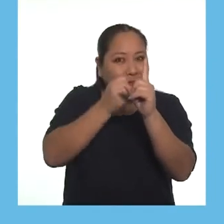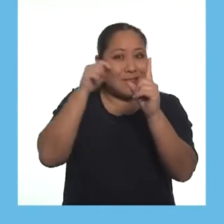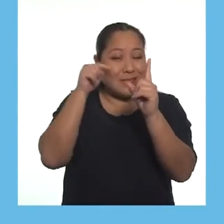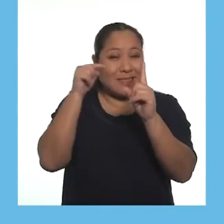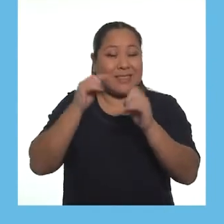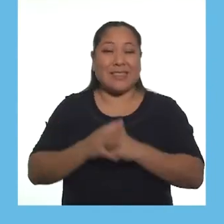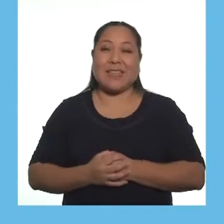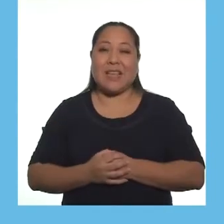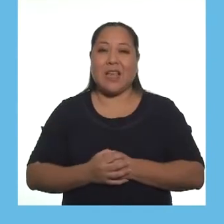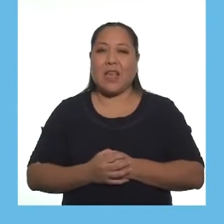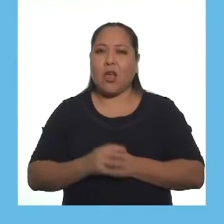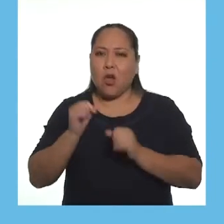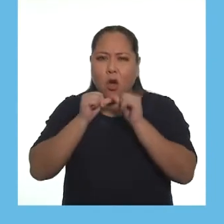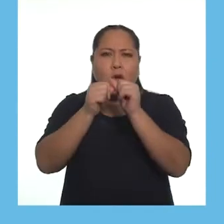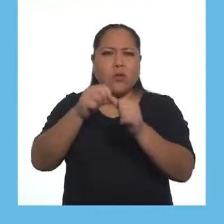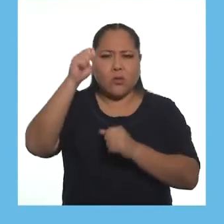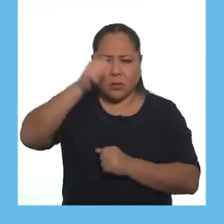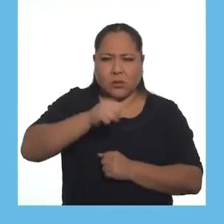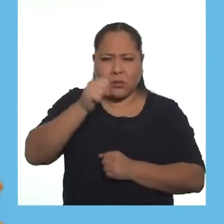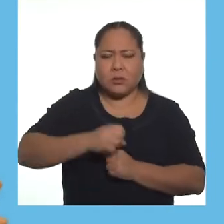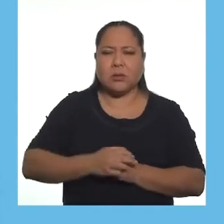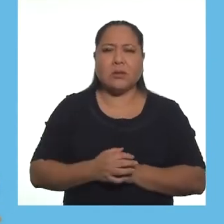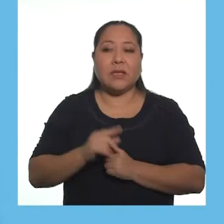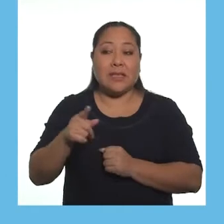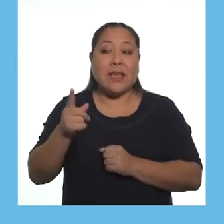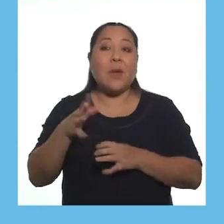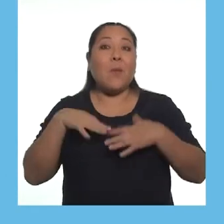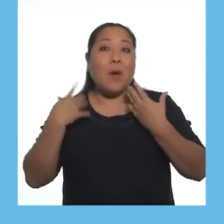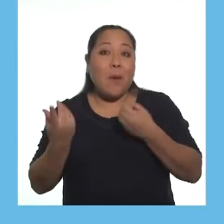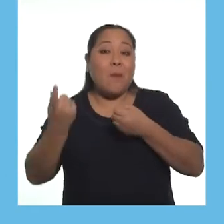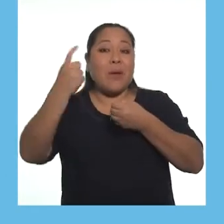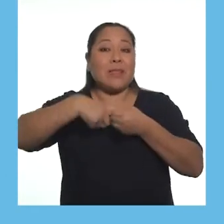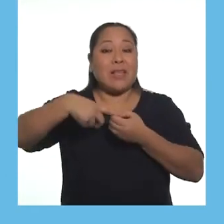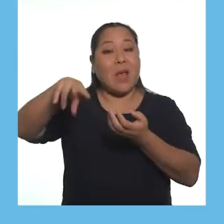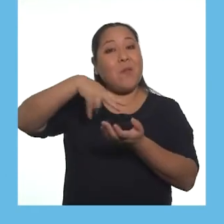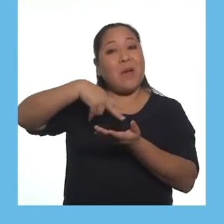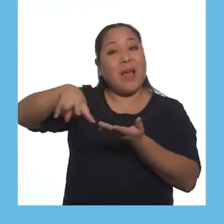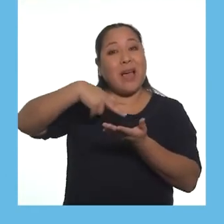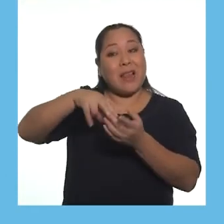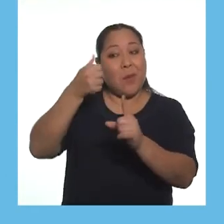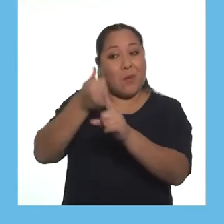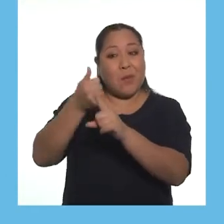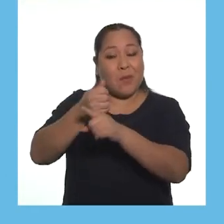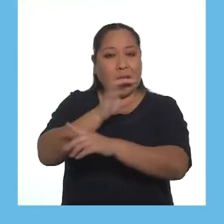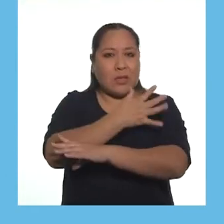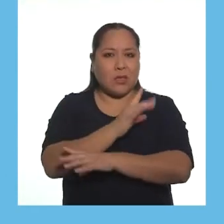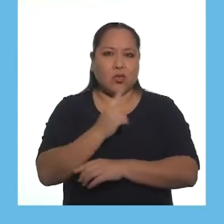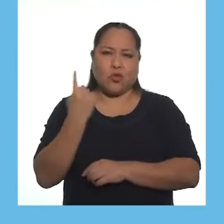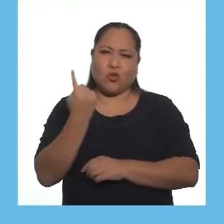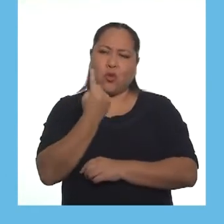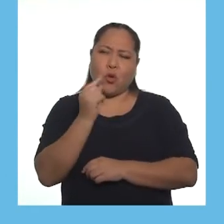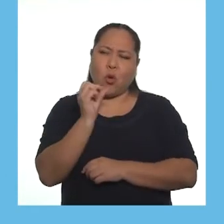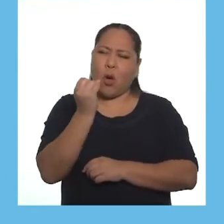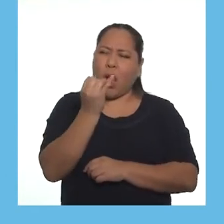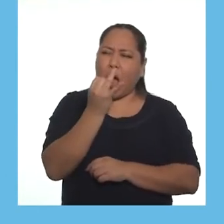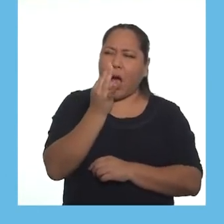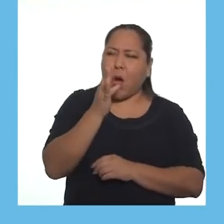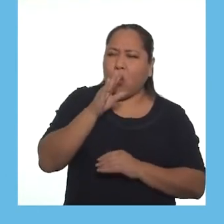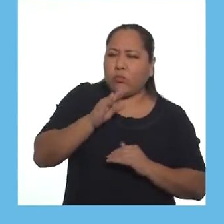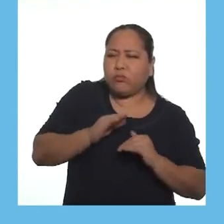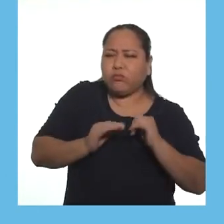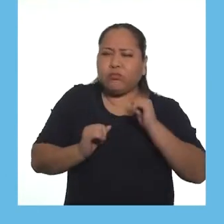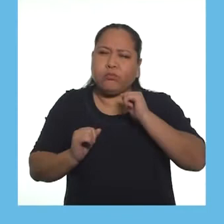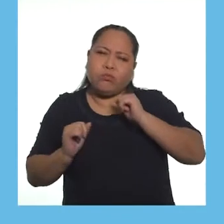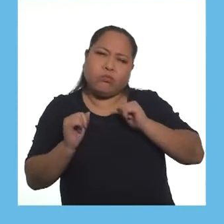los aprendizajes de la actividad. Continúen así. Si logró participar de la danza típica de la selva, pero solo